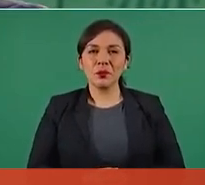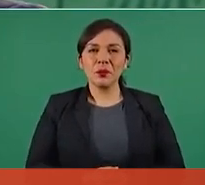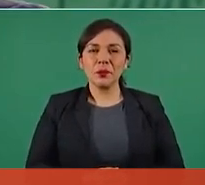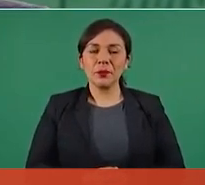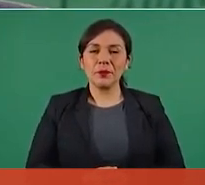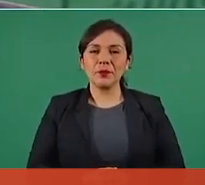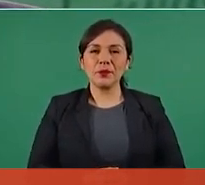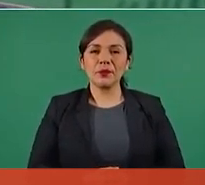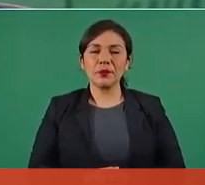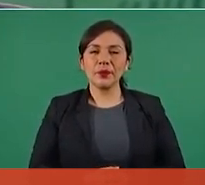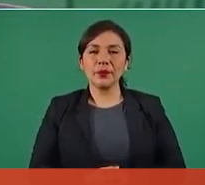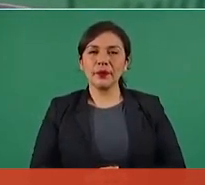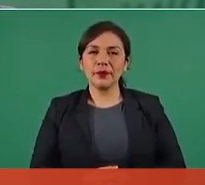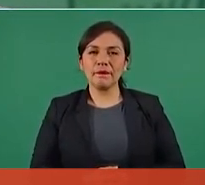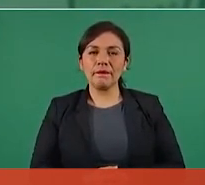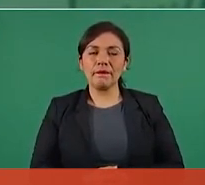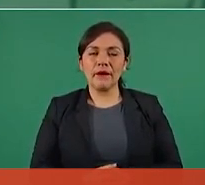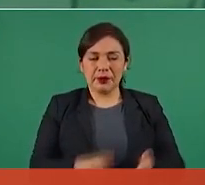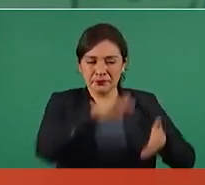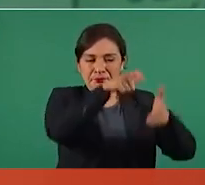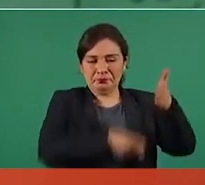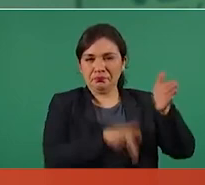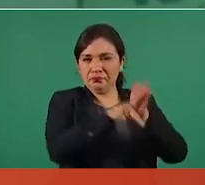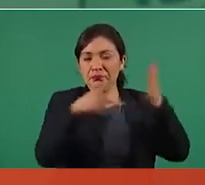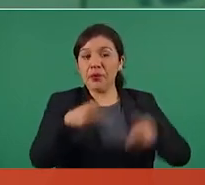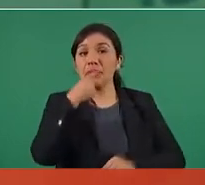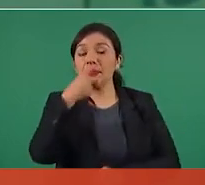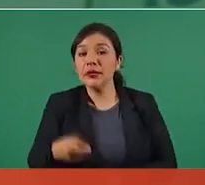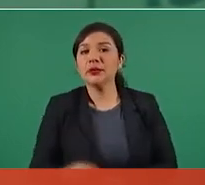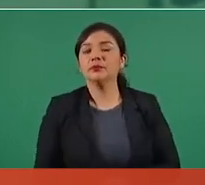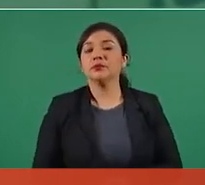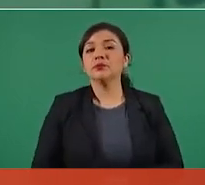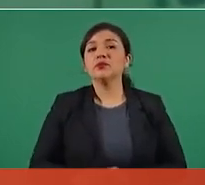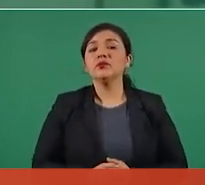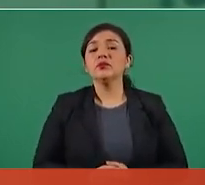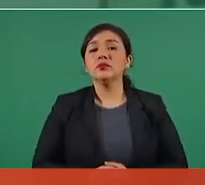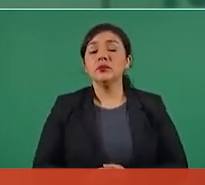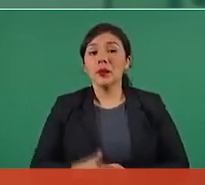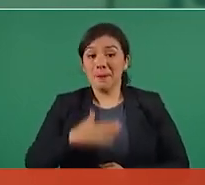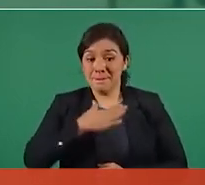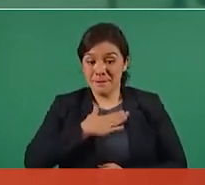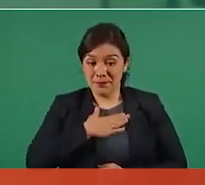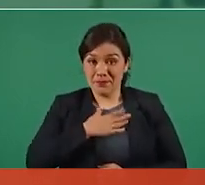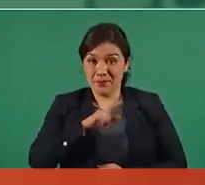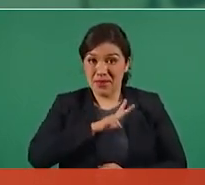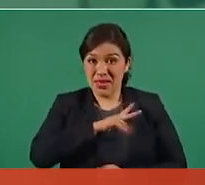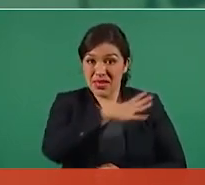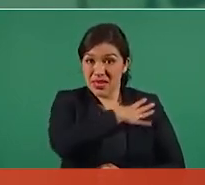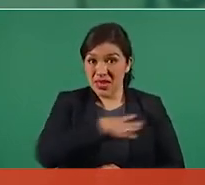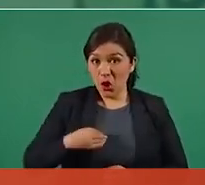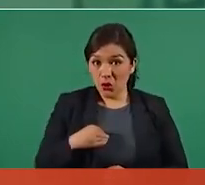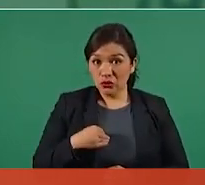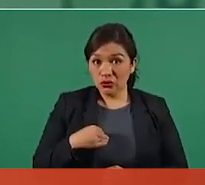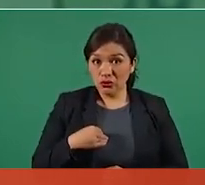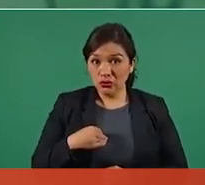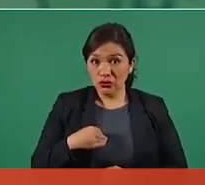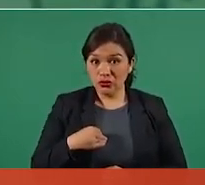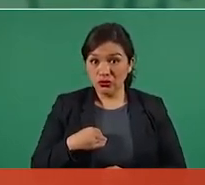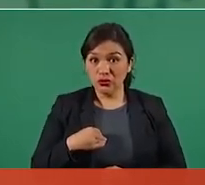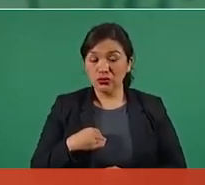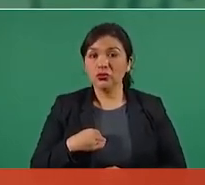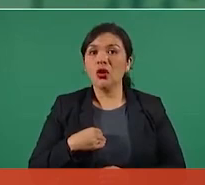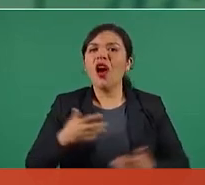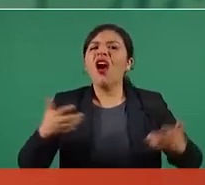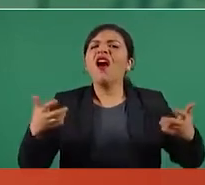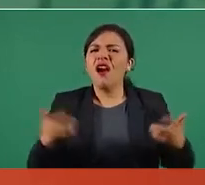Donde se dice de que mis hijos se